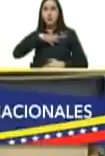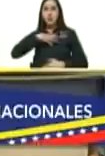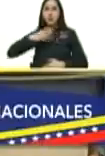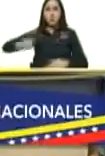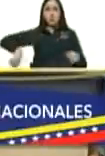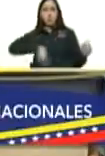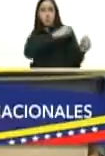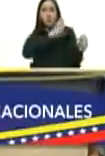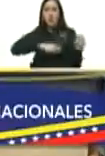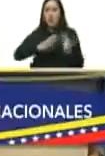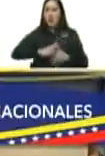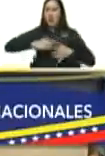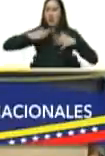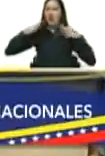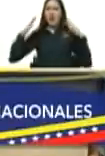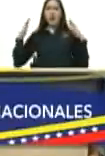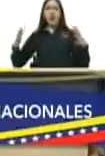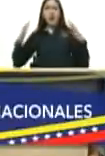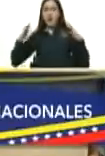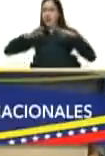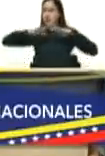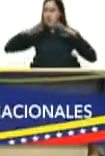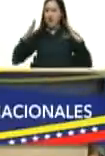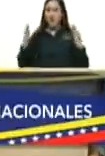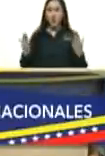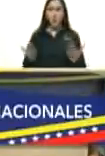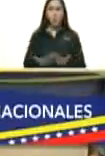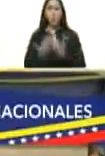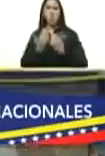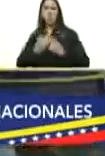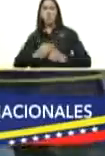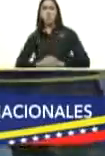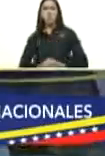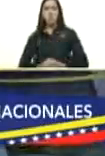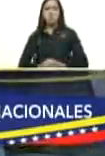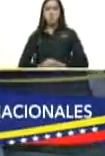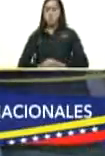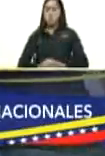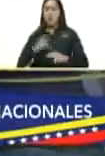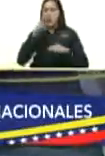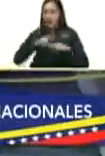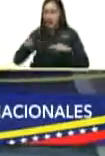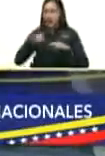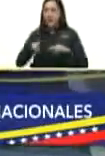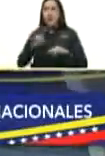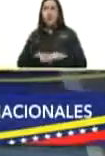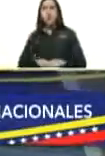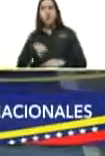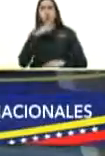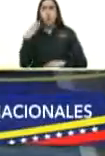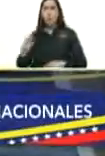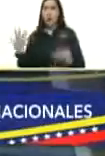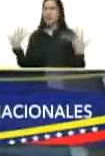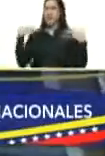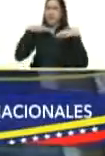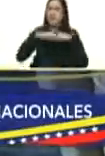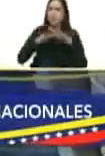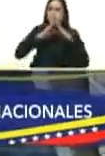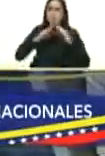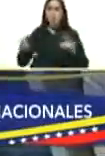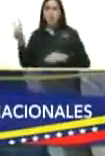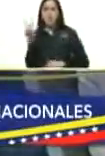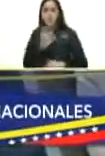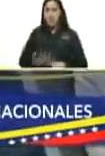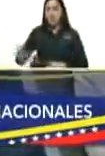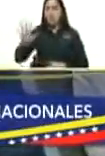más grande orquesta sinfónica del mundo compuesta por niños y niñas y jóvenes de todo el país